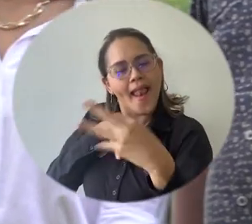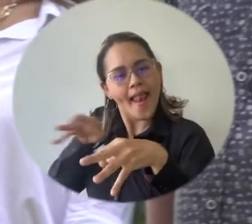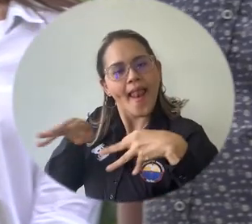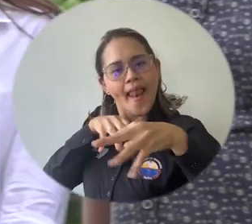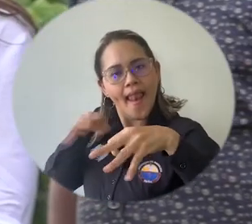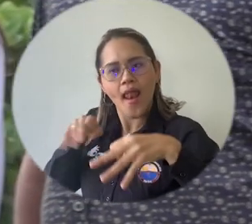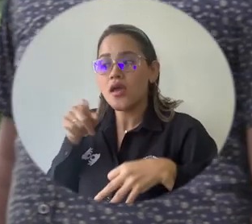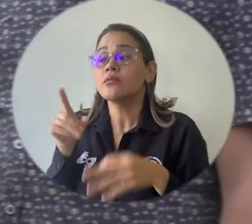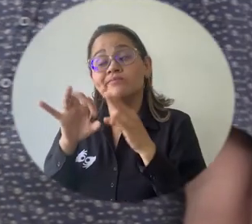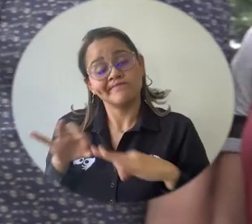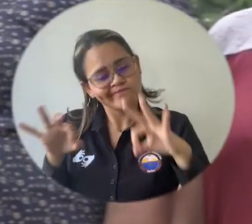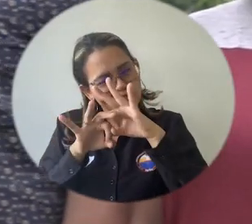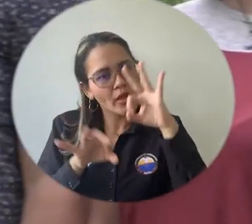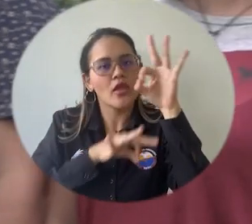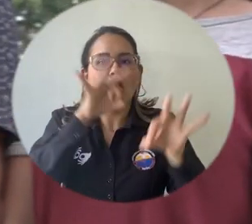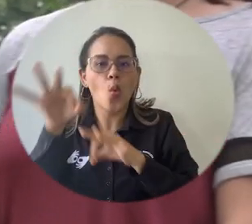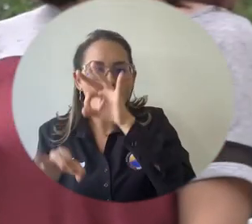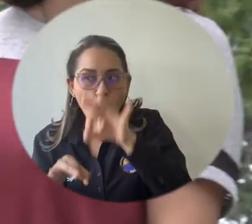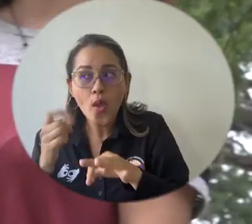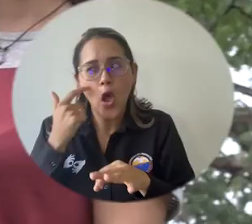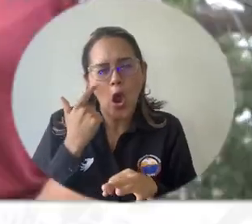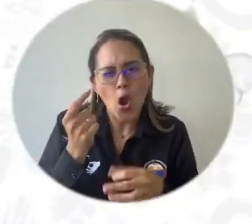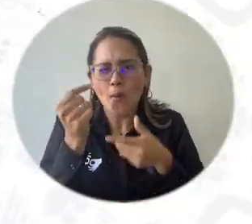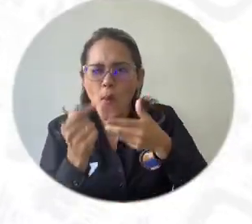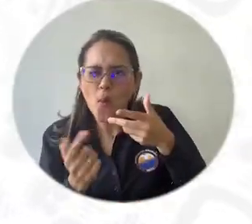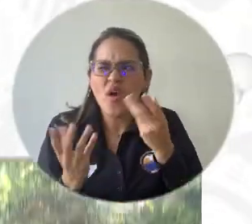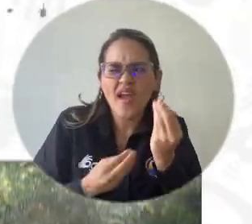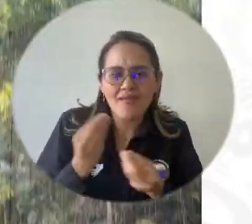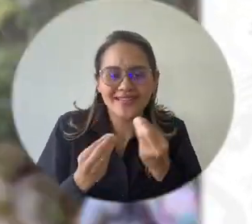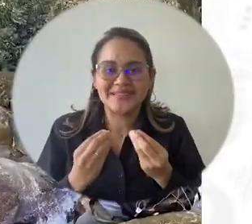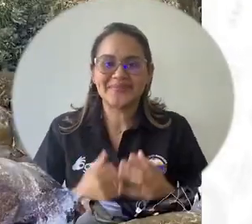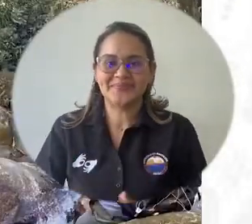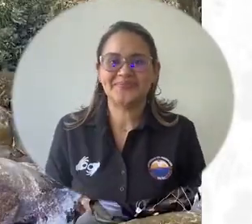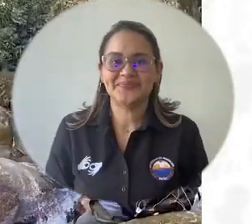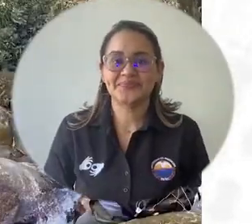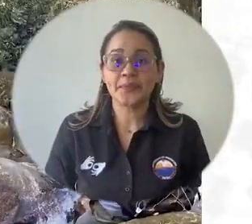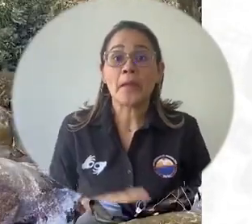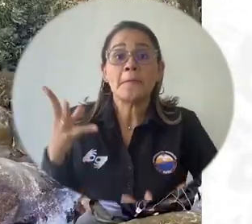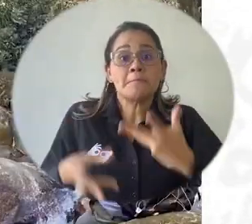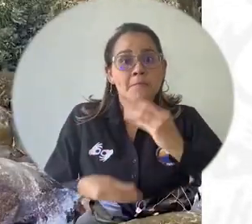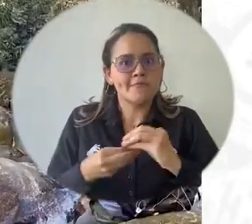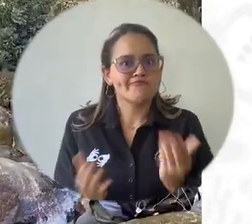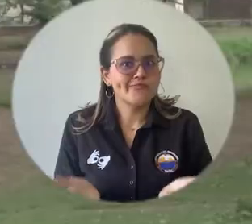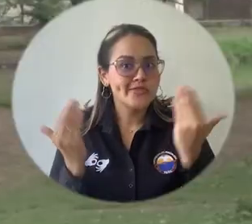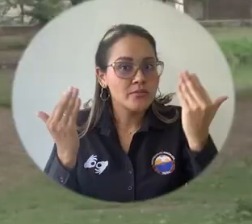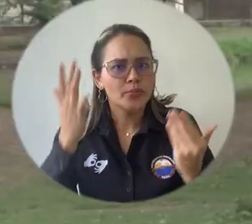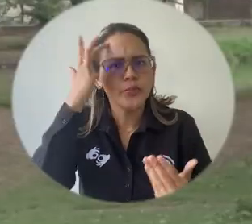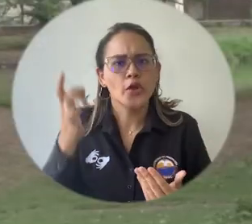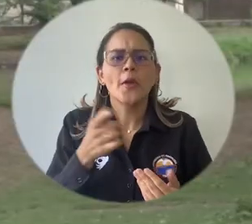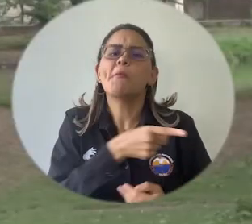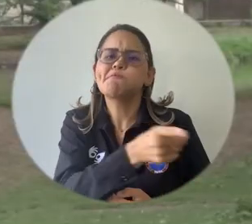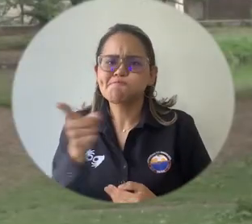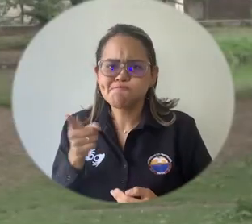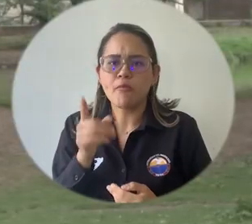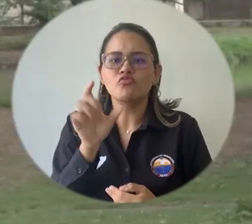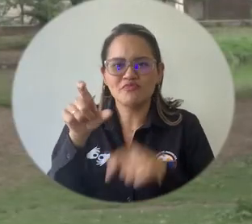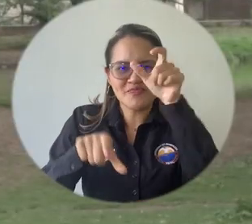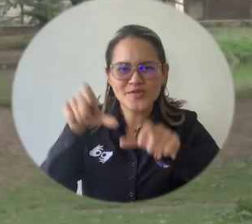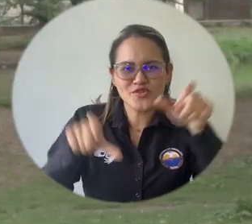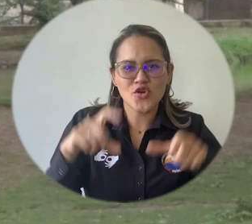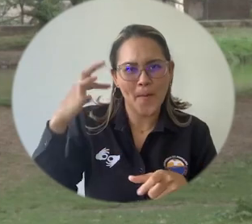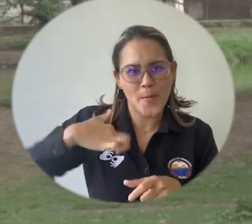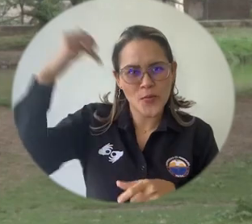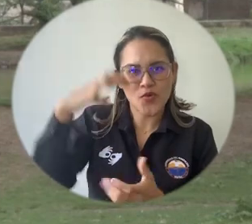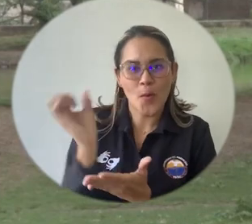cómo pueden ellos conservar y por qué es importante conservar lo que nos rodea. Le damos un valor agregado, el conocimiento de los